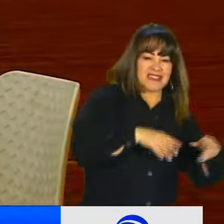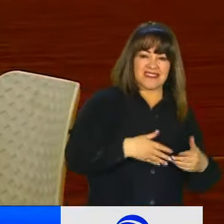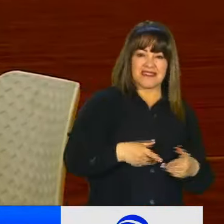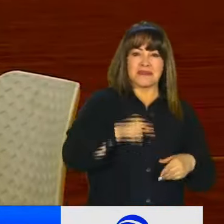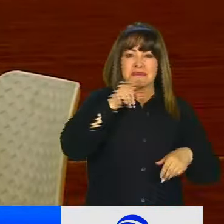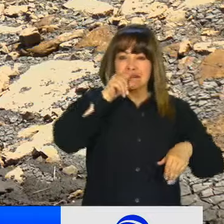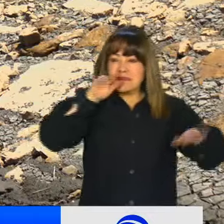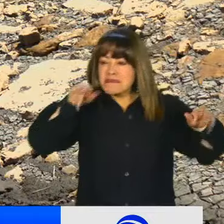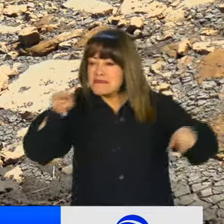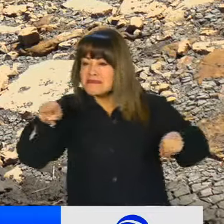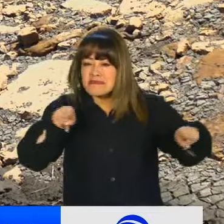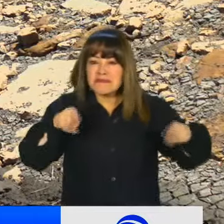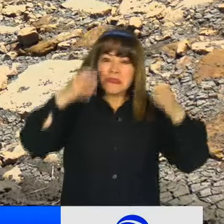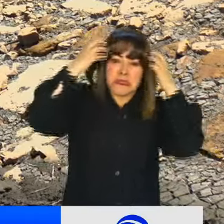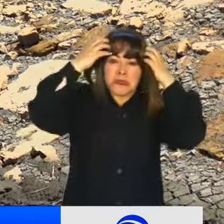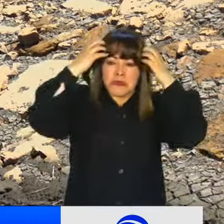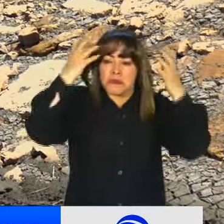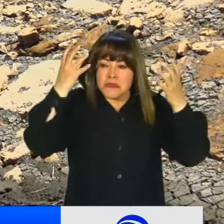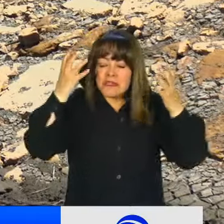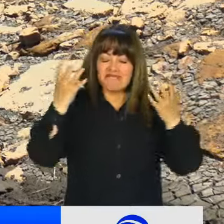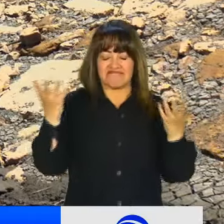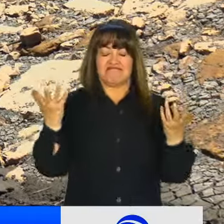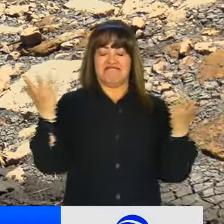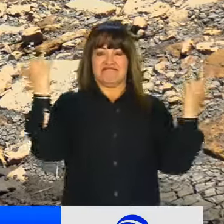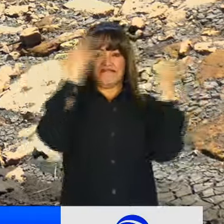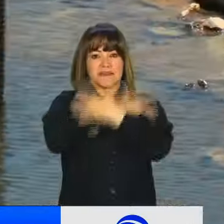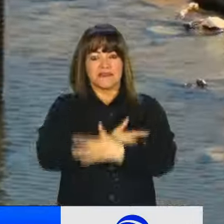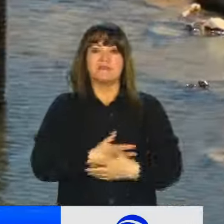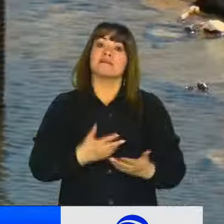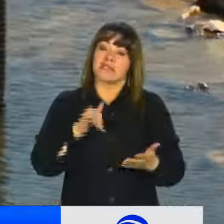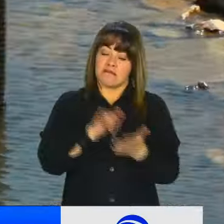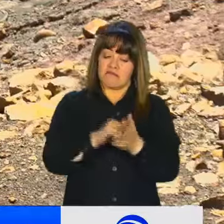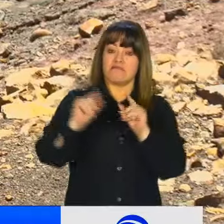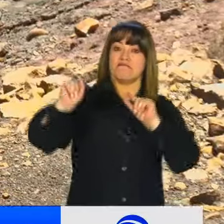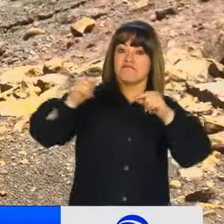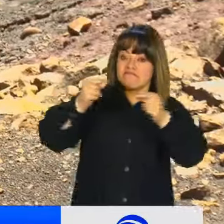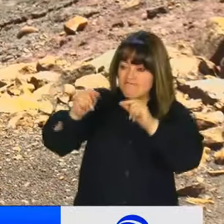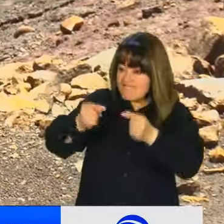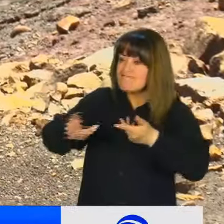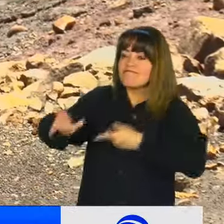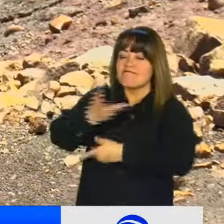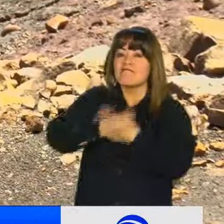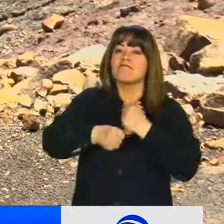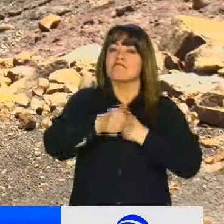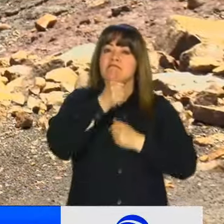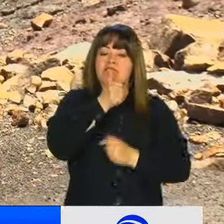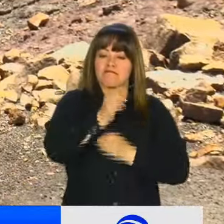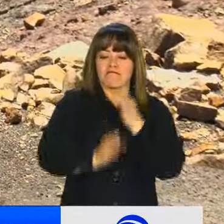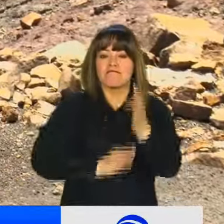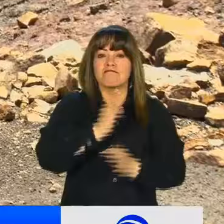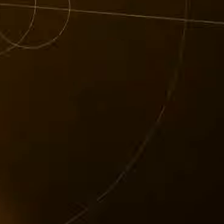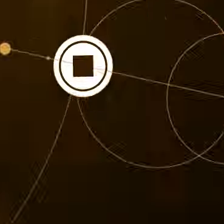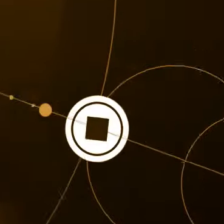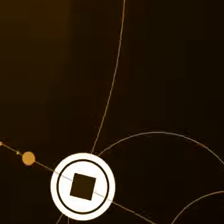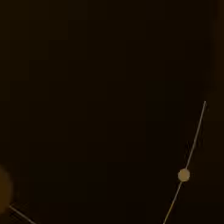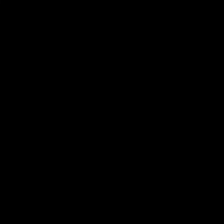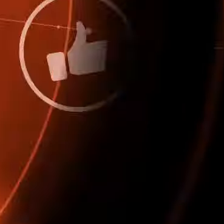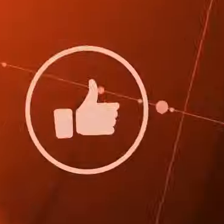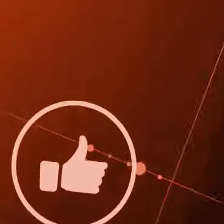visto son los osos. De esta manera, continúa el debate sobre la protección del agua para prevenir crisis en un futuro cercano.